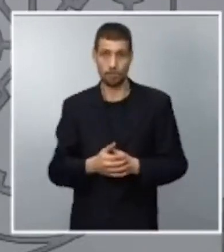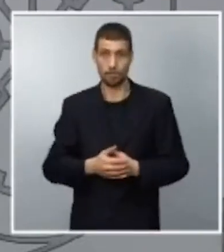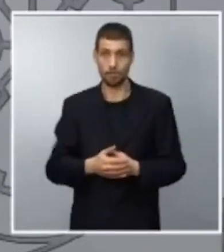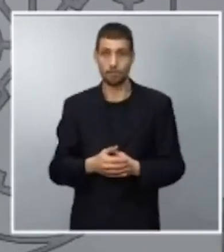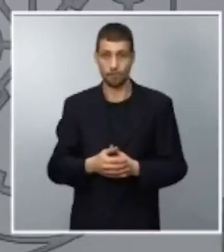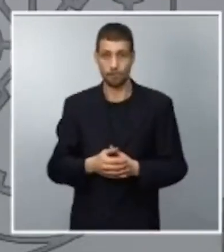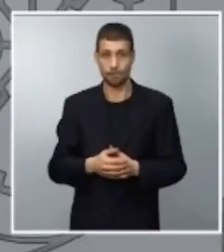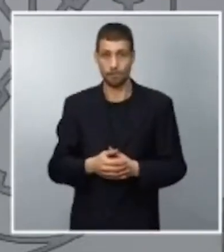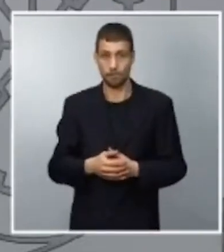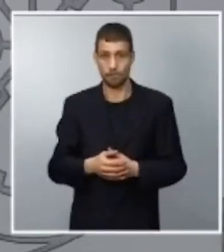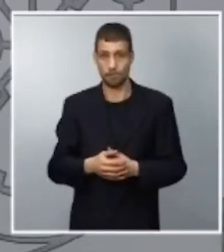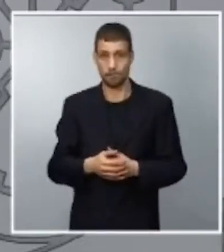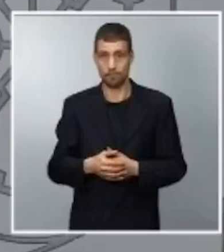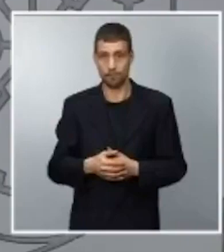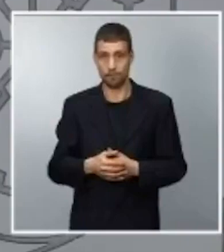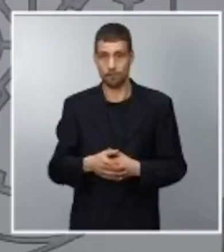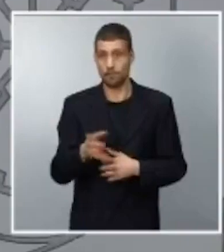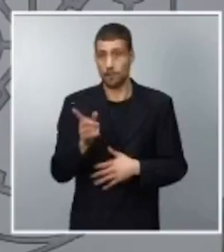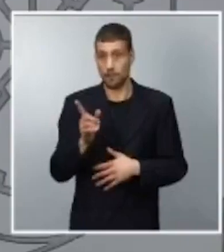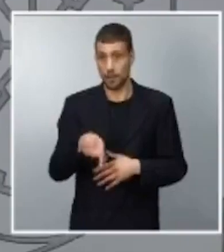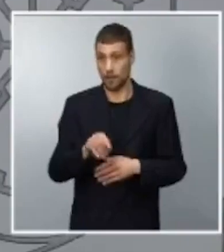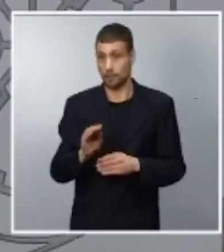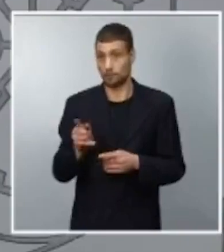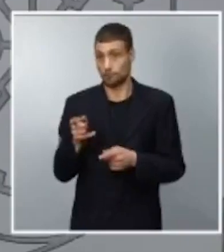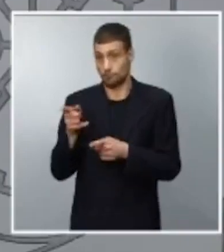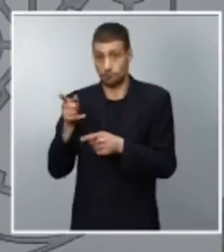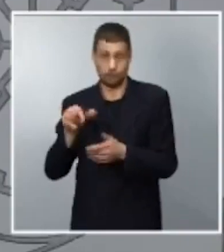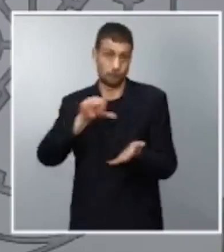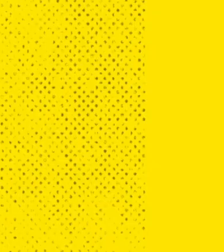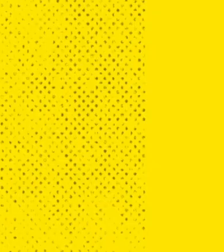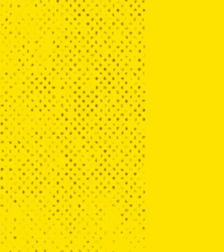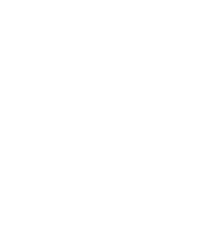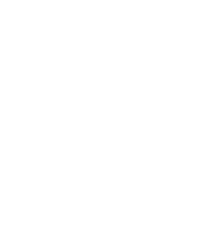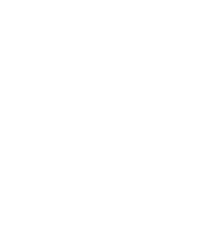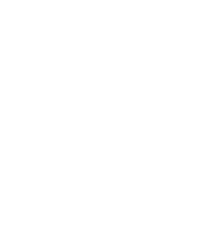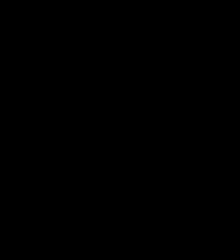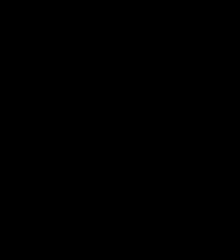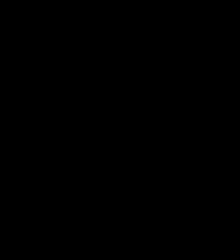su localización de estas importantes agencias para el futuro de nuestro país.